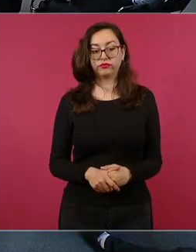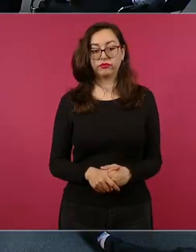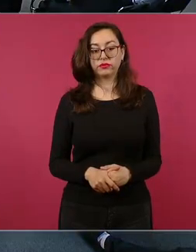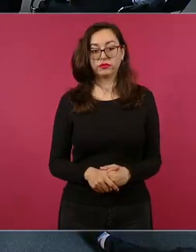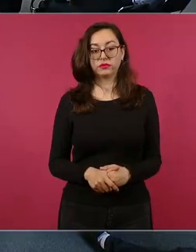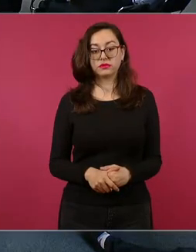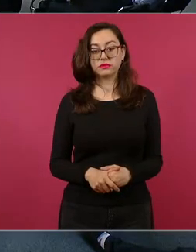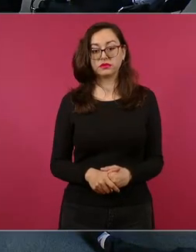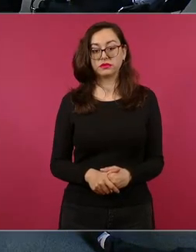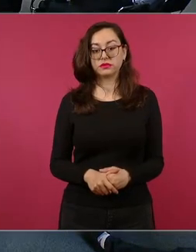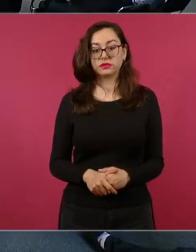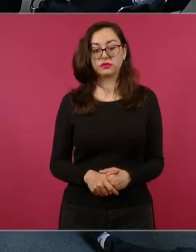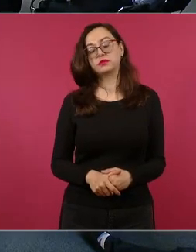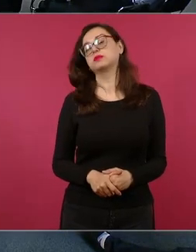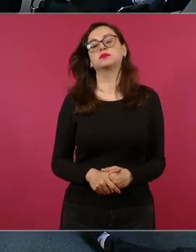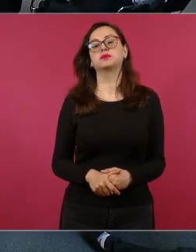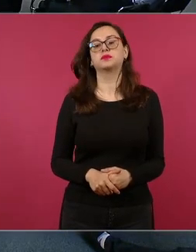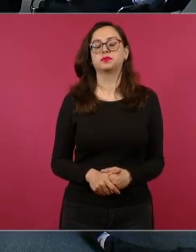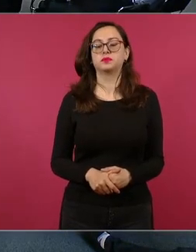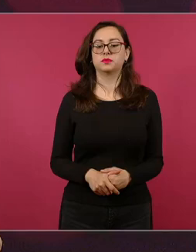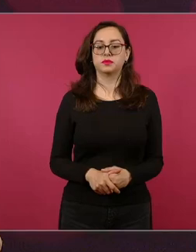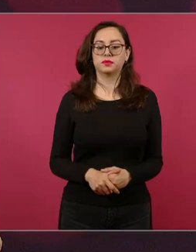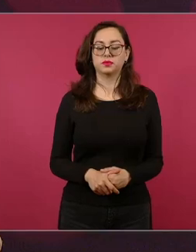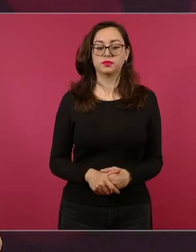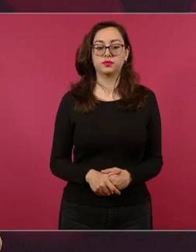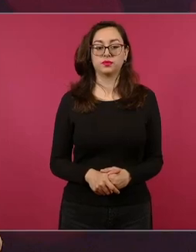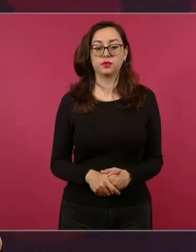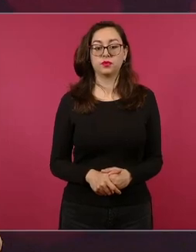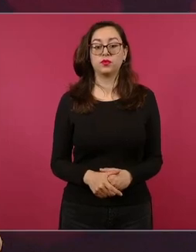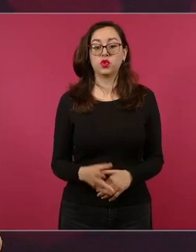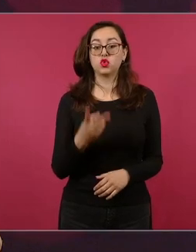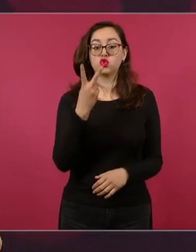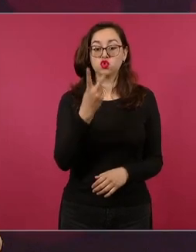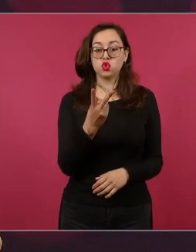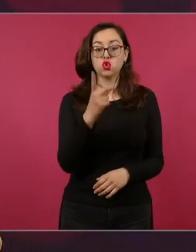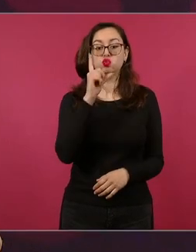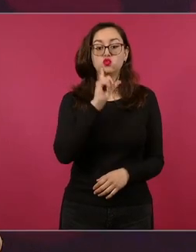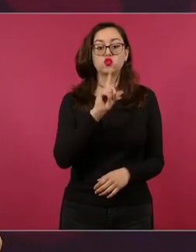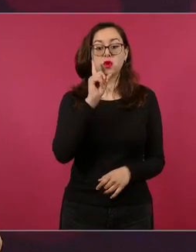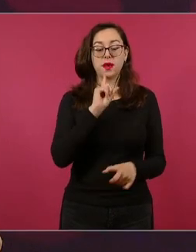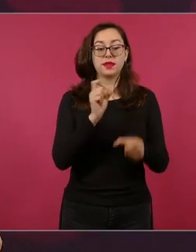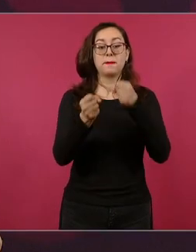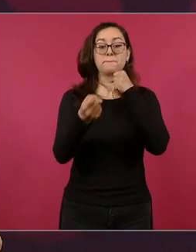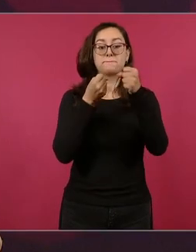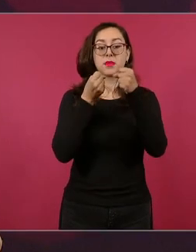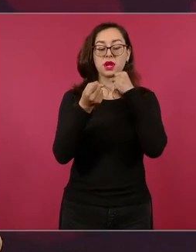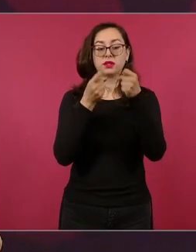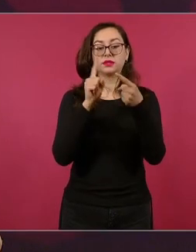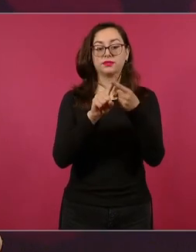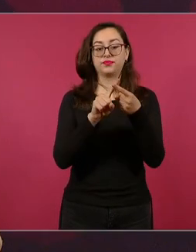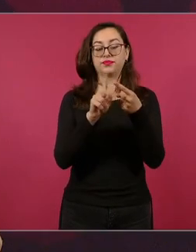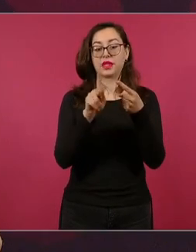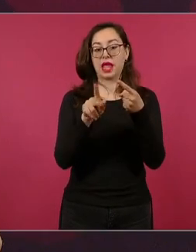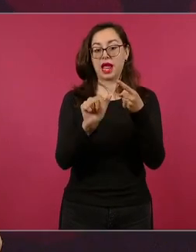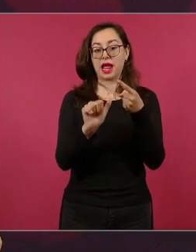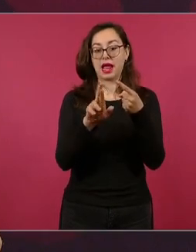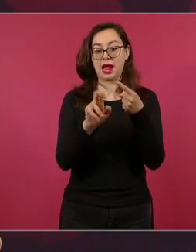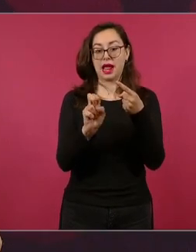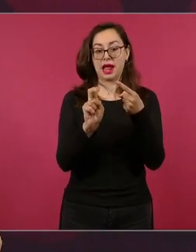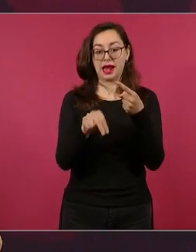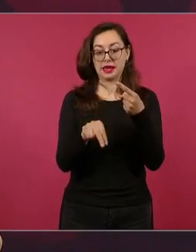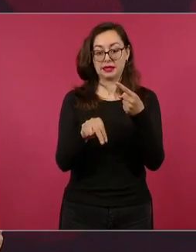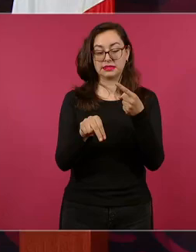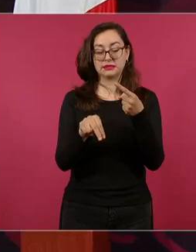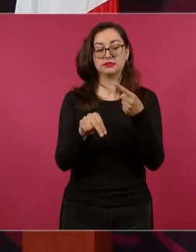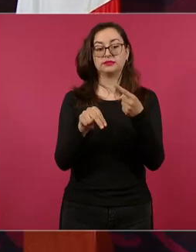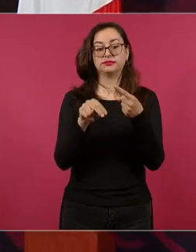periodistas Carmen Lira la directora de la